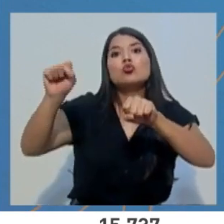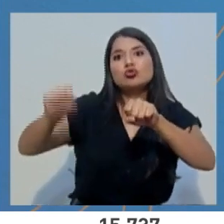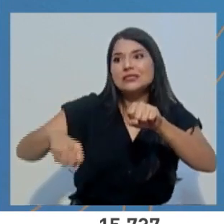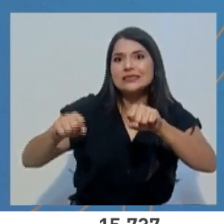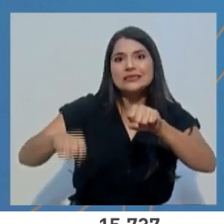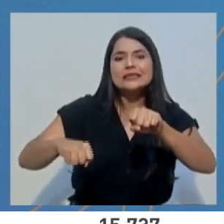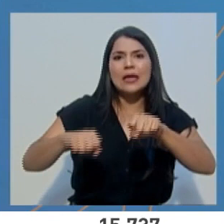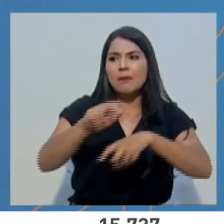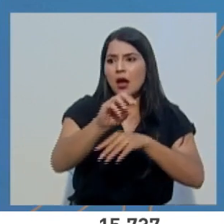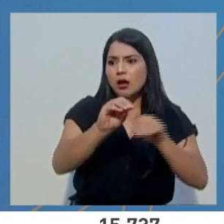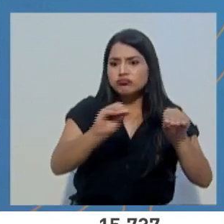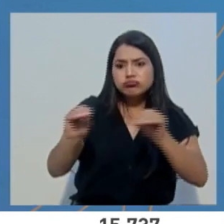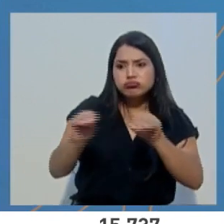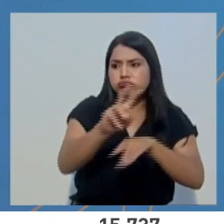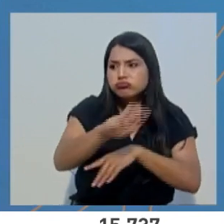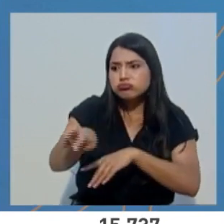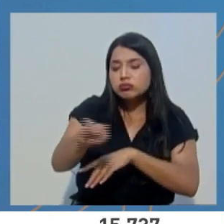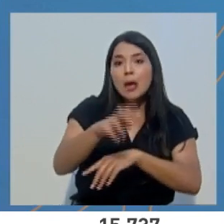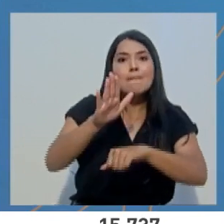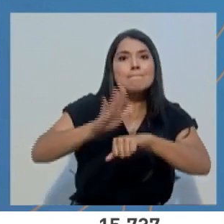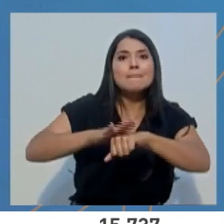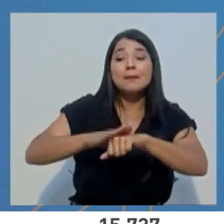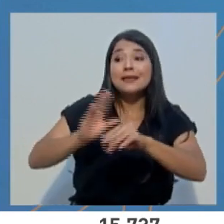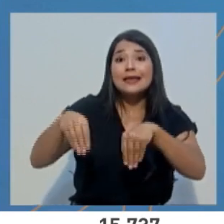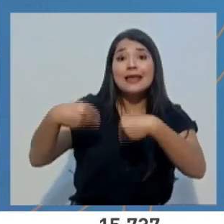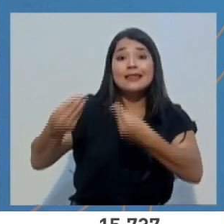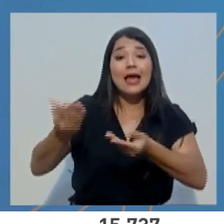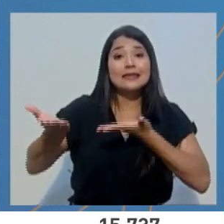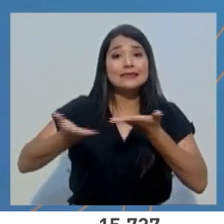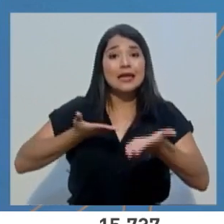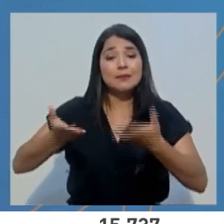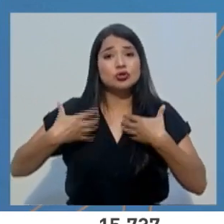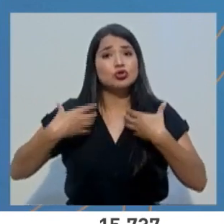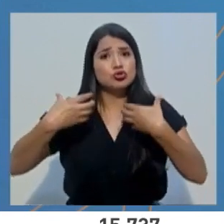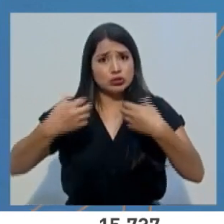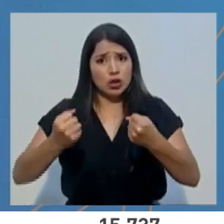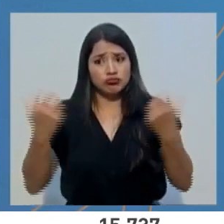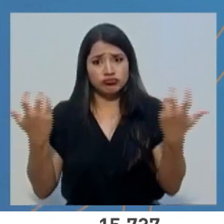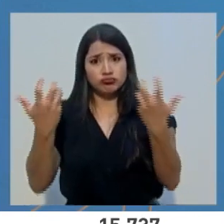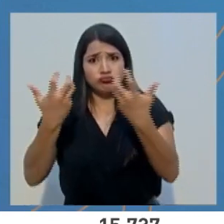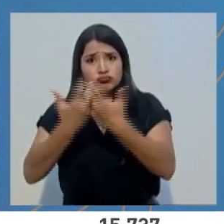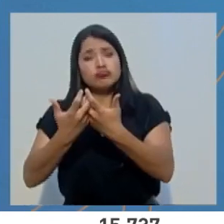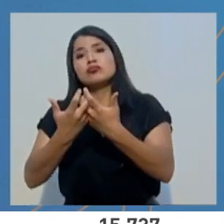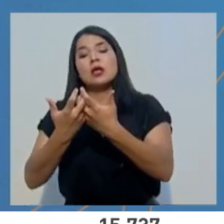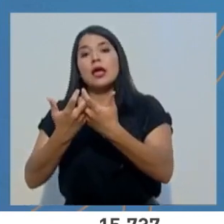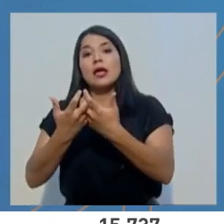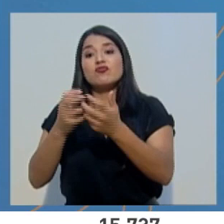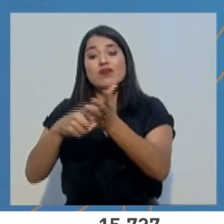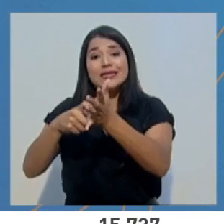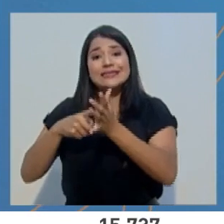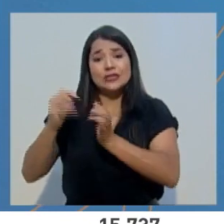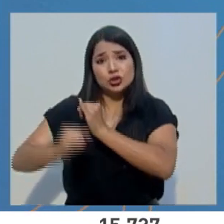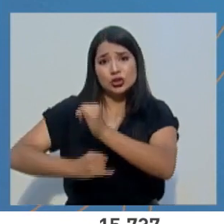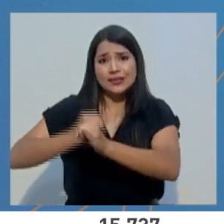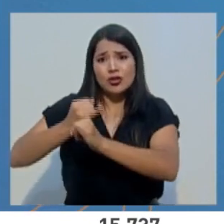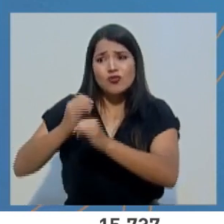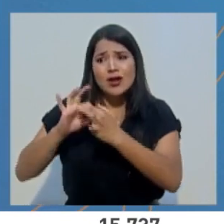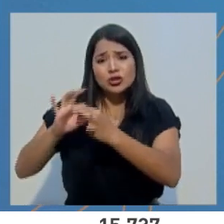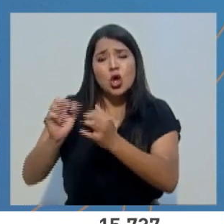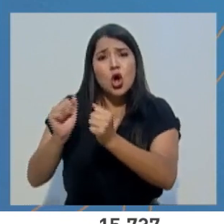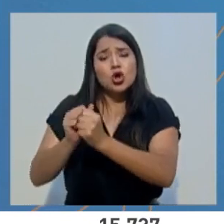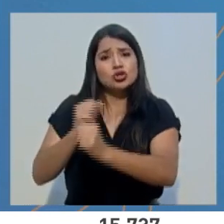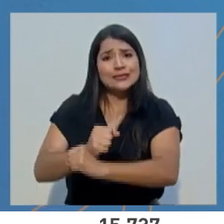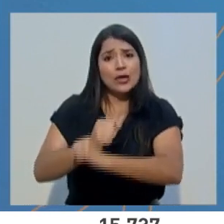despliegue que nos permite proveer servicios de salud cumpliendo estándares internacionales en condiciones de seguridad y